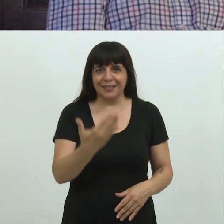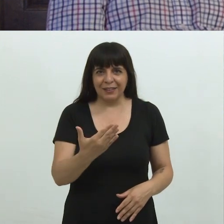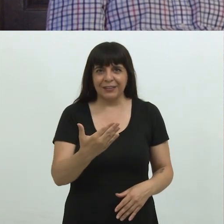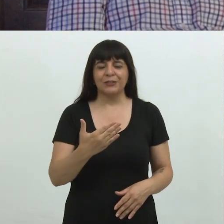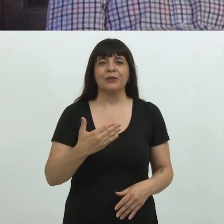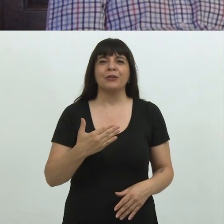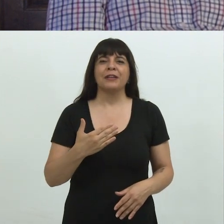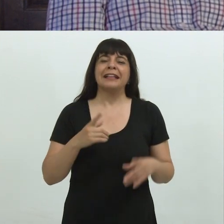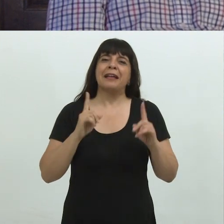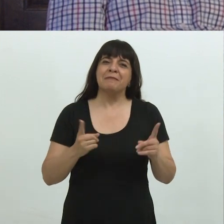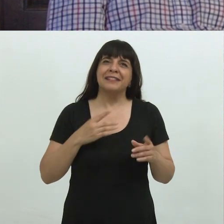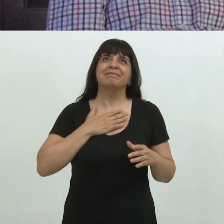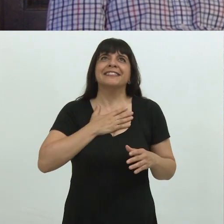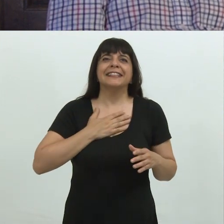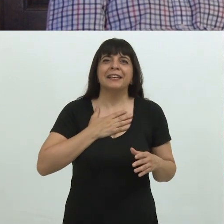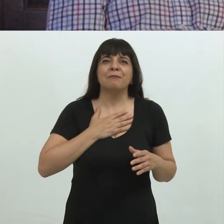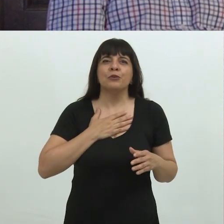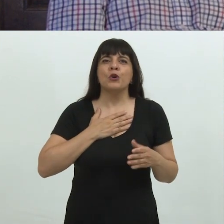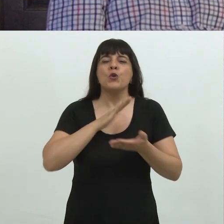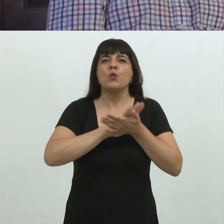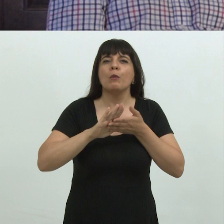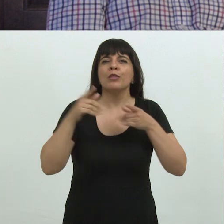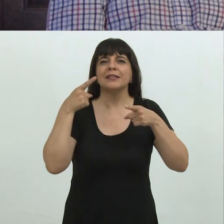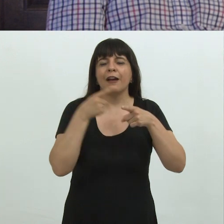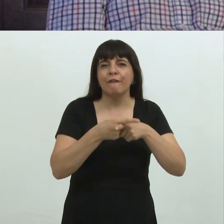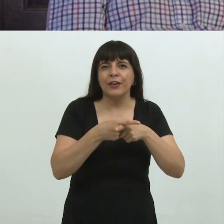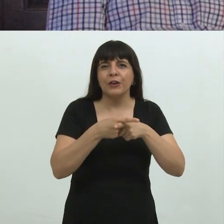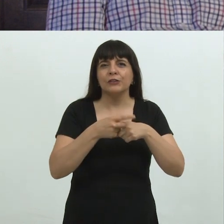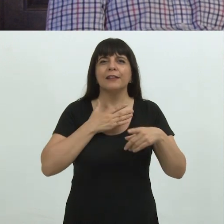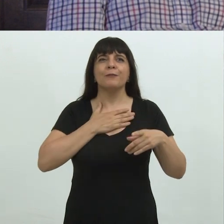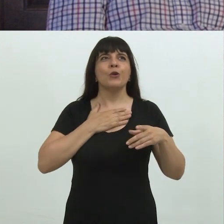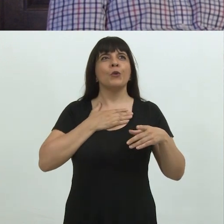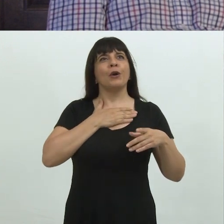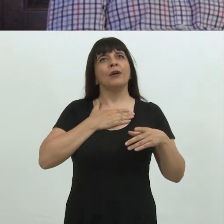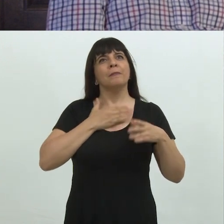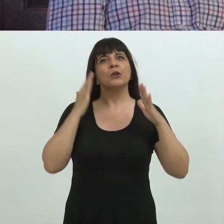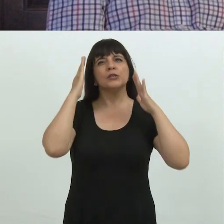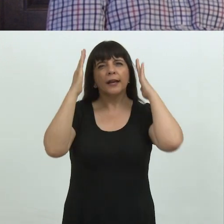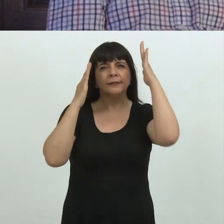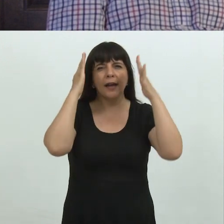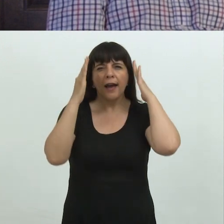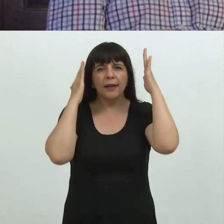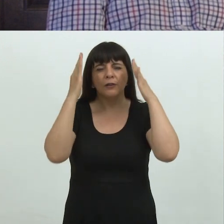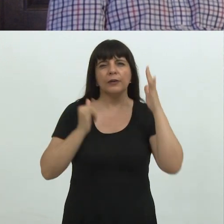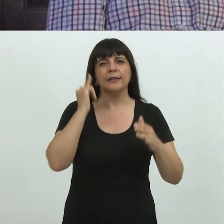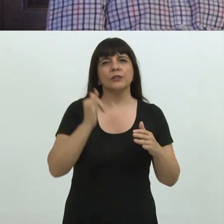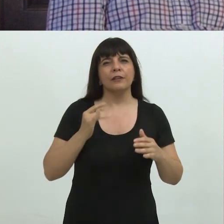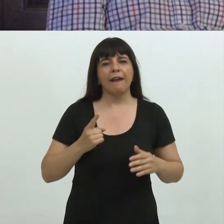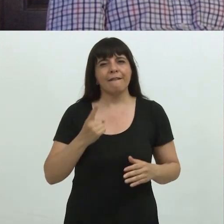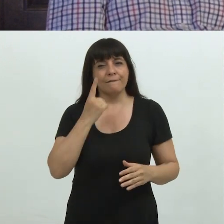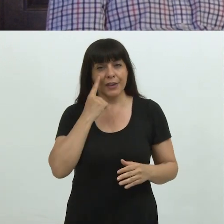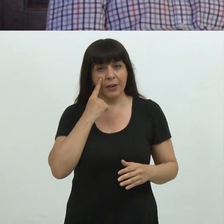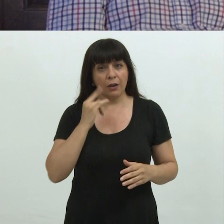de nuevos desafíos y también un motivo de proyectar una historia viva, una historia